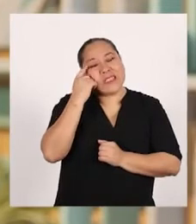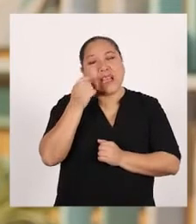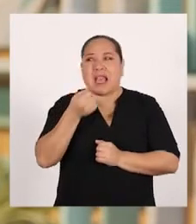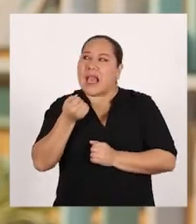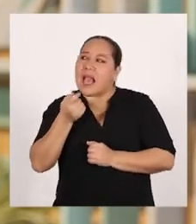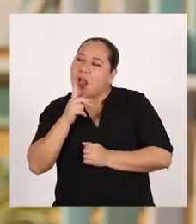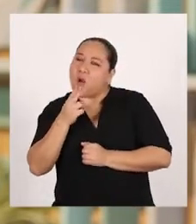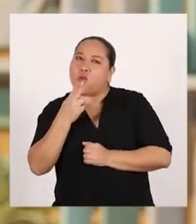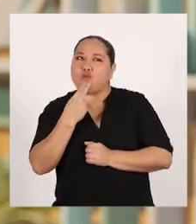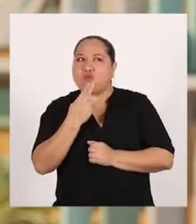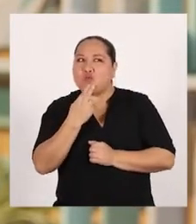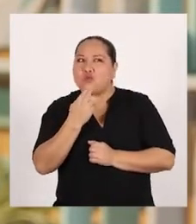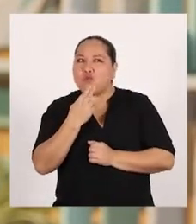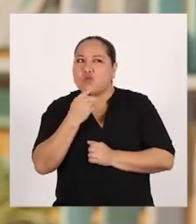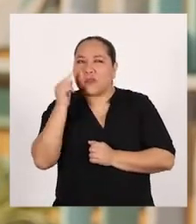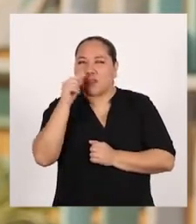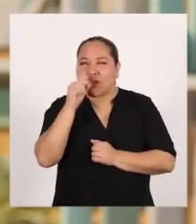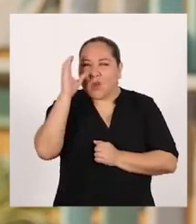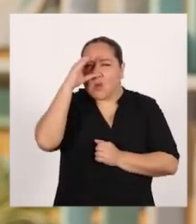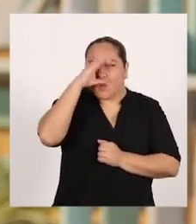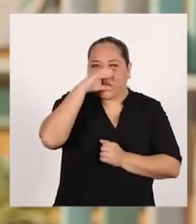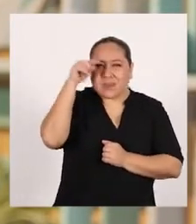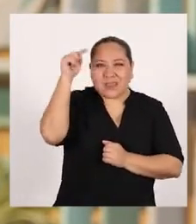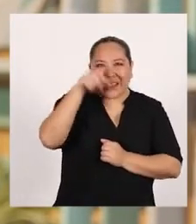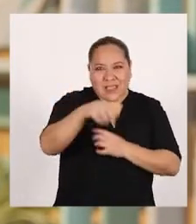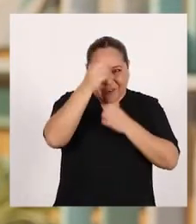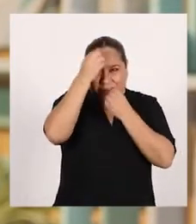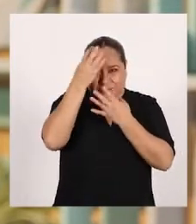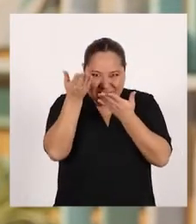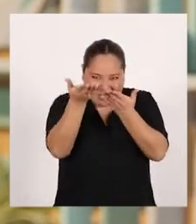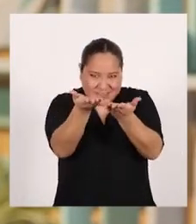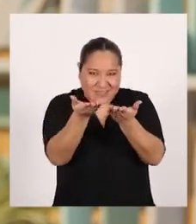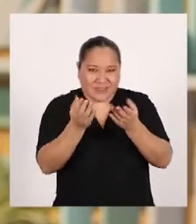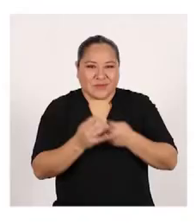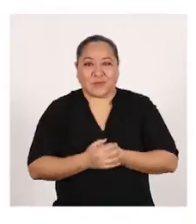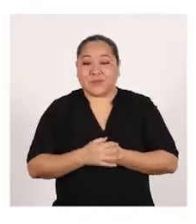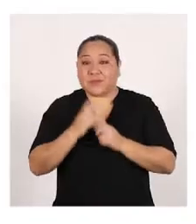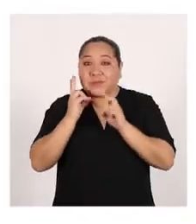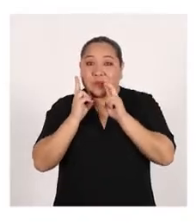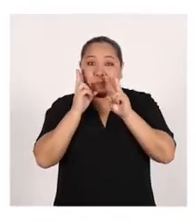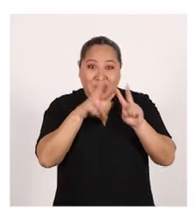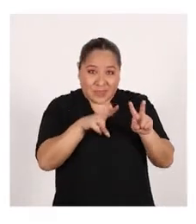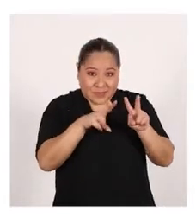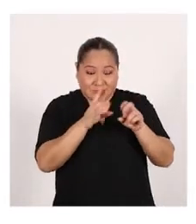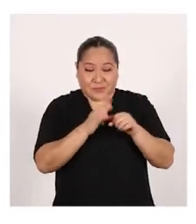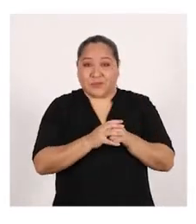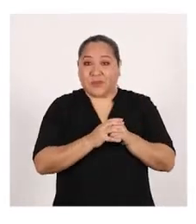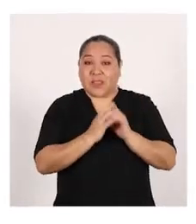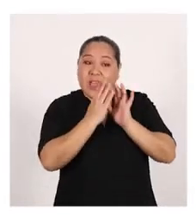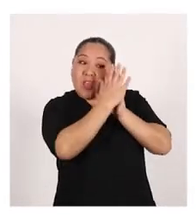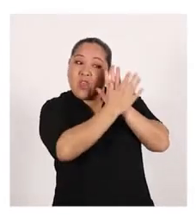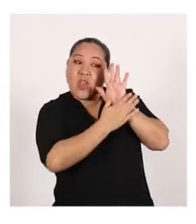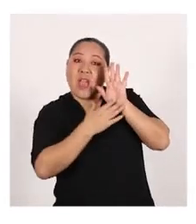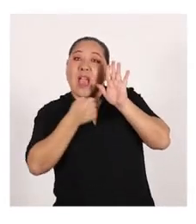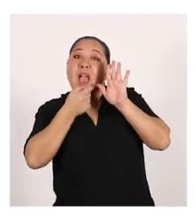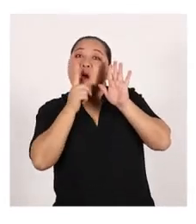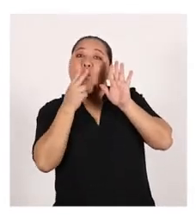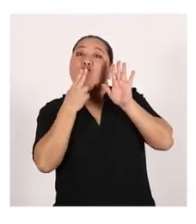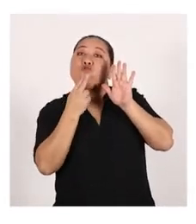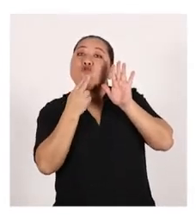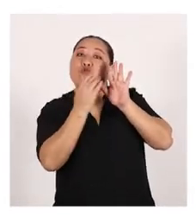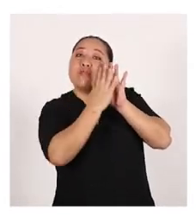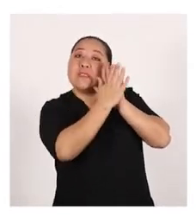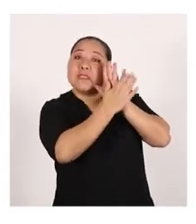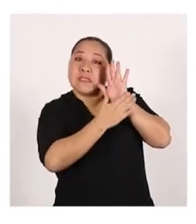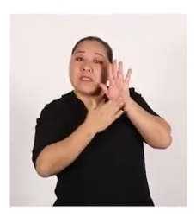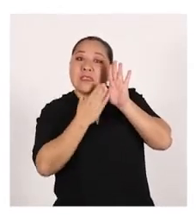en el agua dulce Hice una pequeña búsqueda y esto es lo que encontré Miren De todo el agua dulce que tenemos